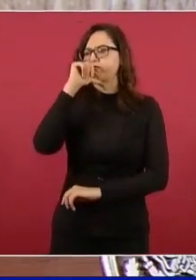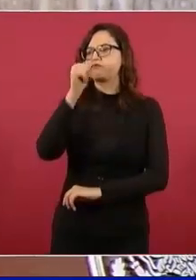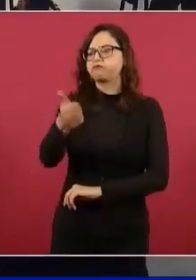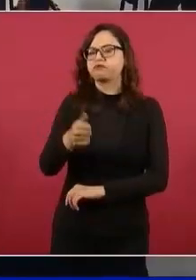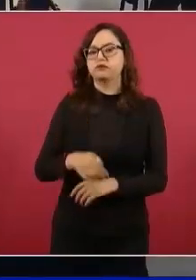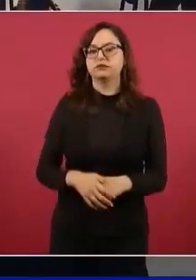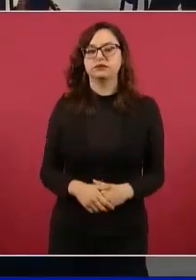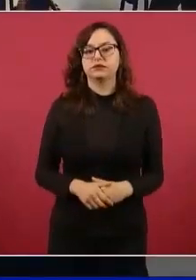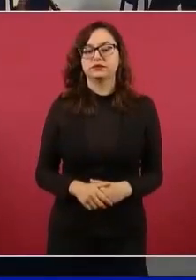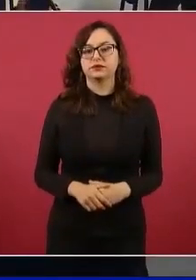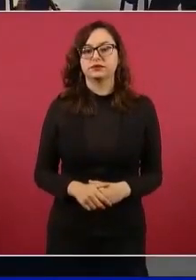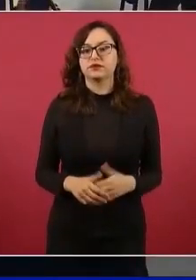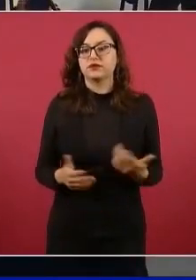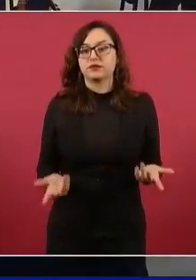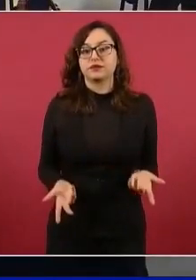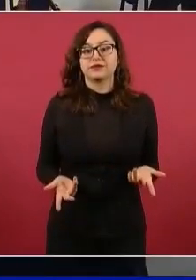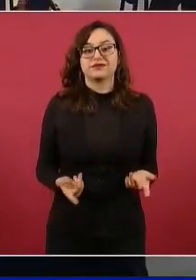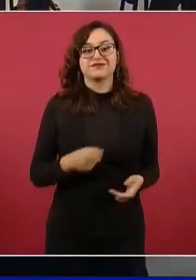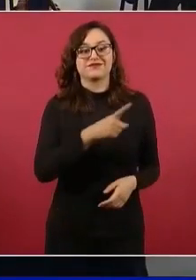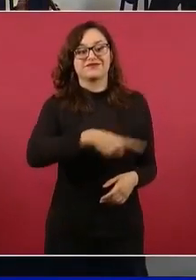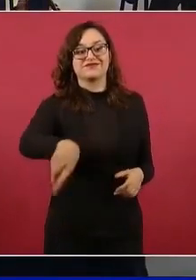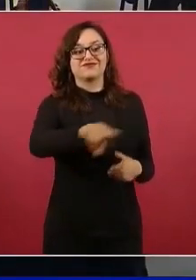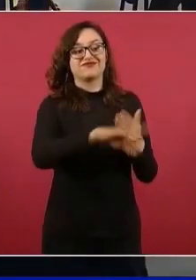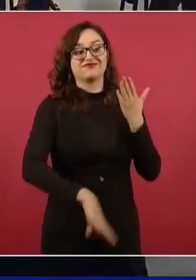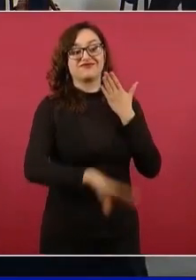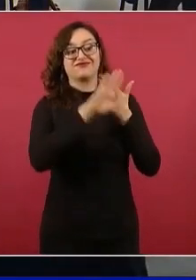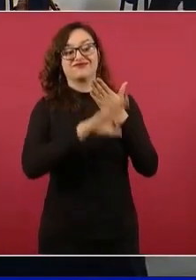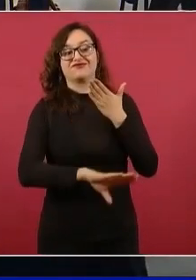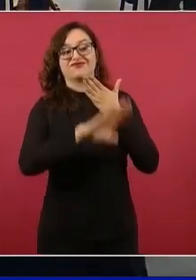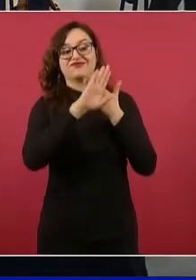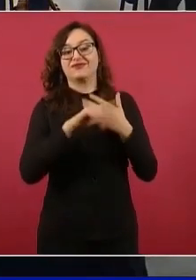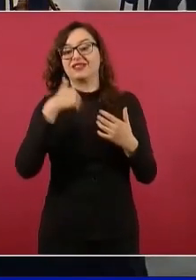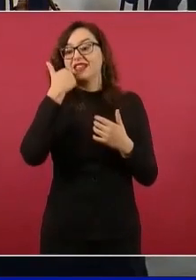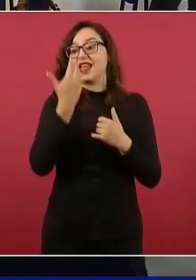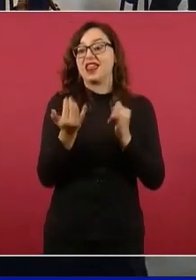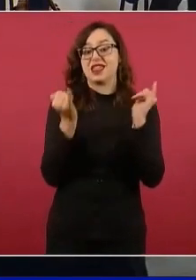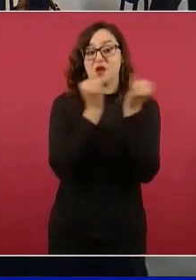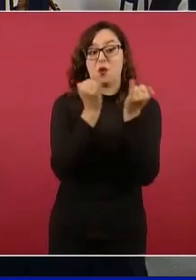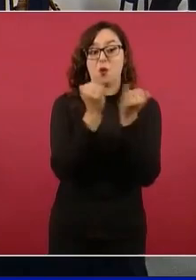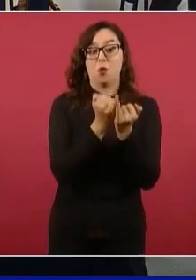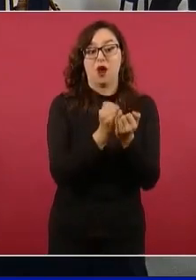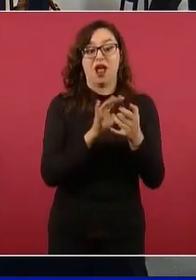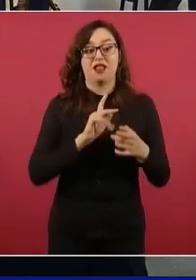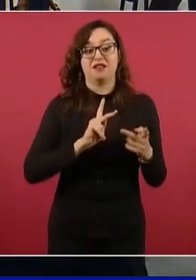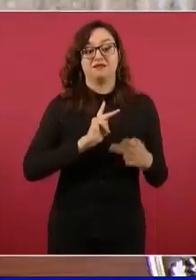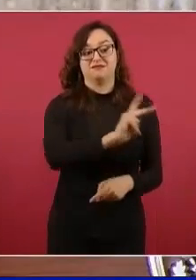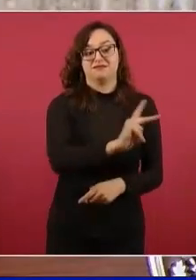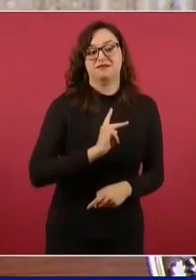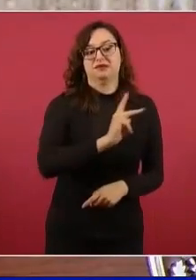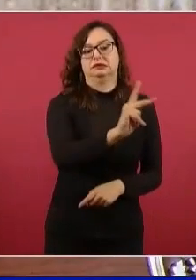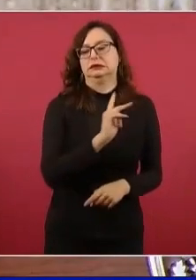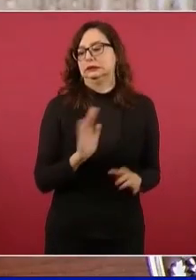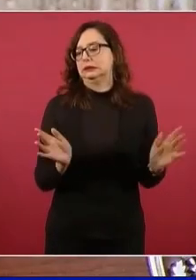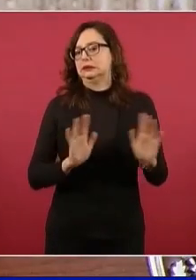tener elementos para decir son iguales. No, no somos iguales,